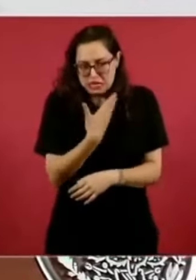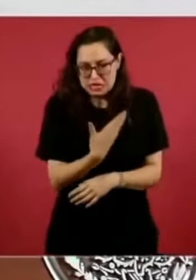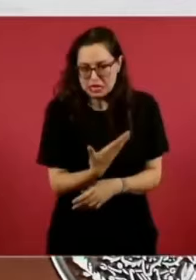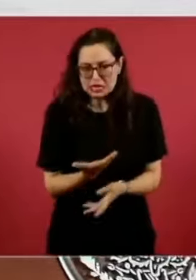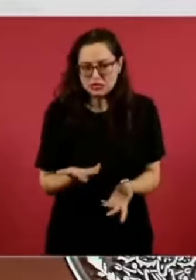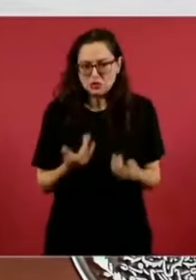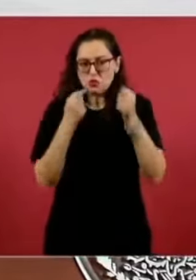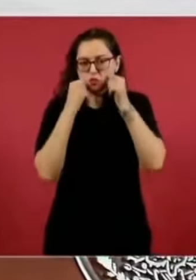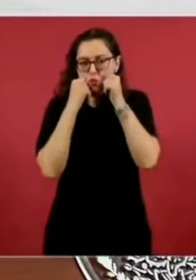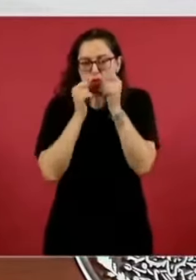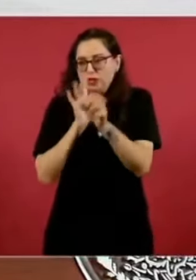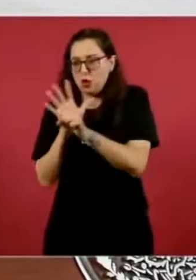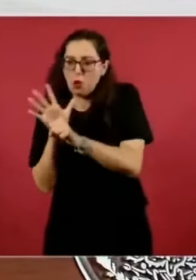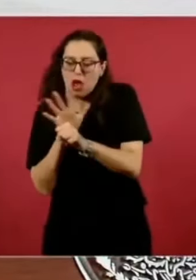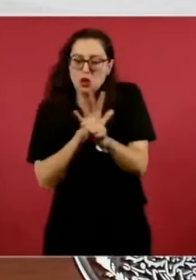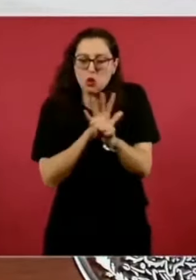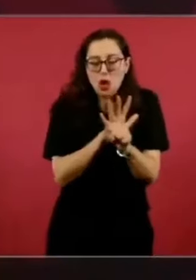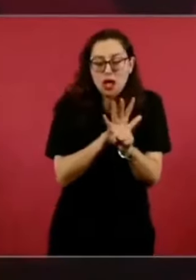Primero,